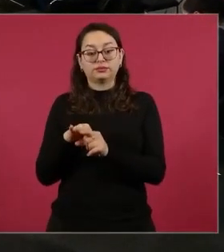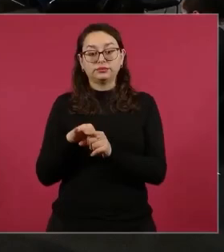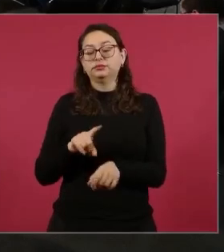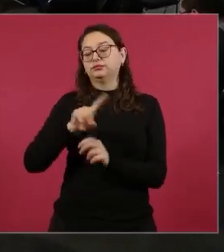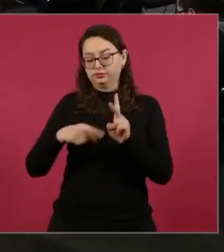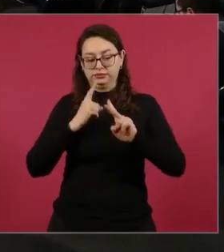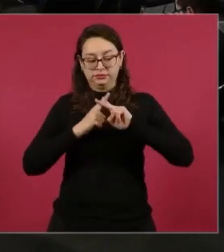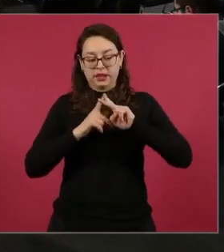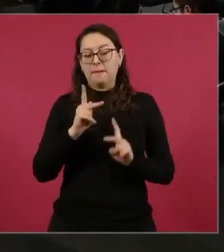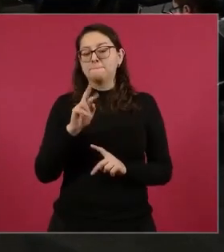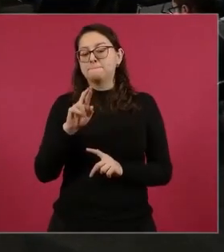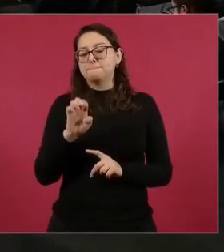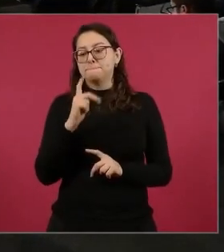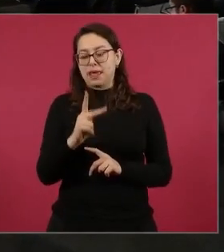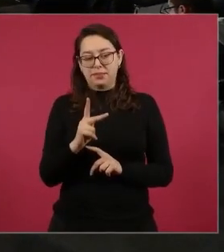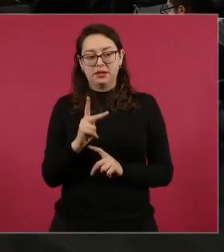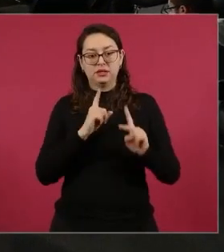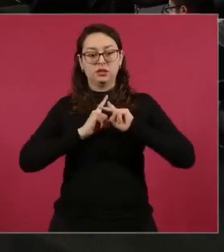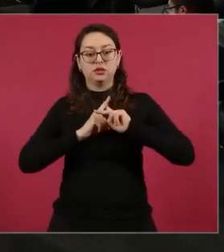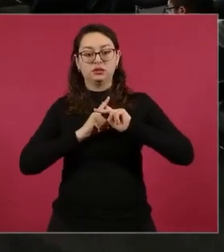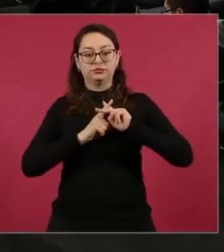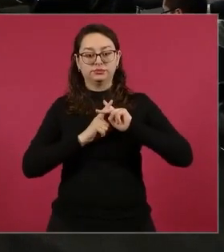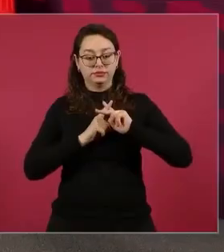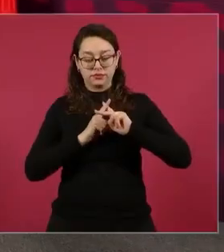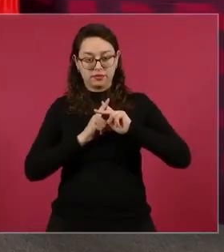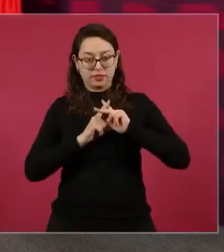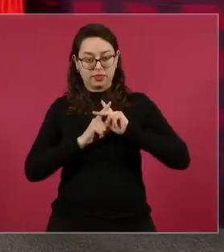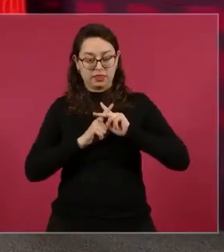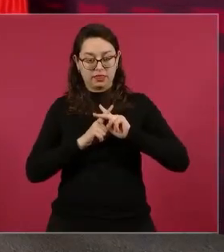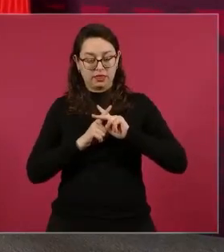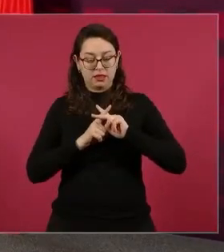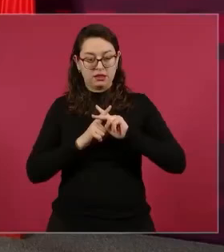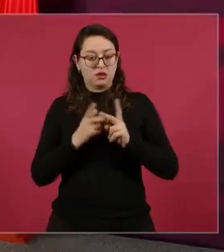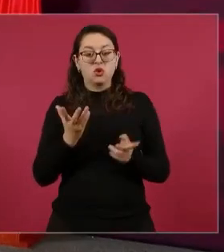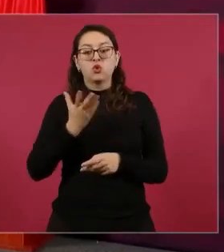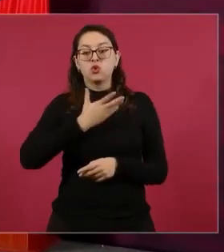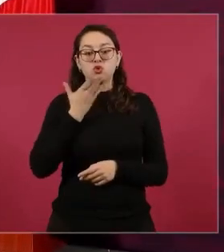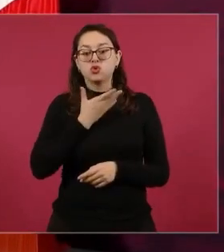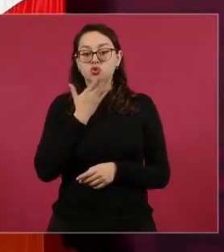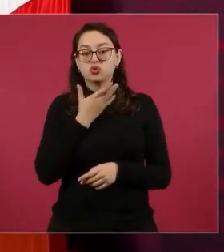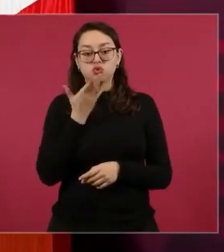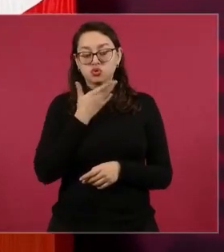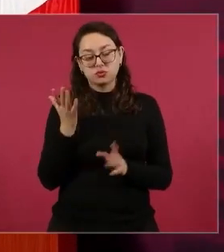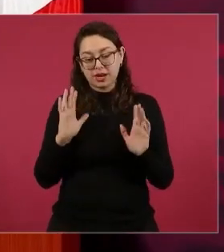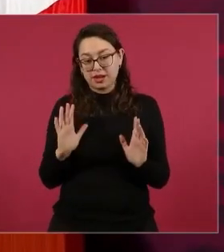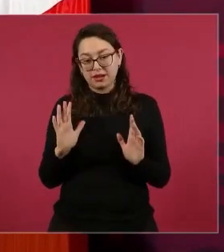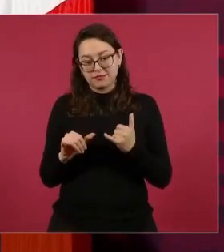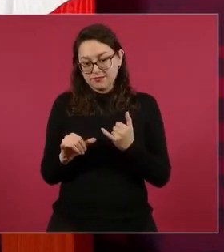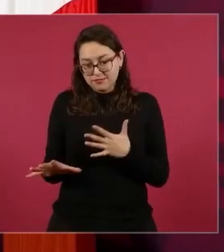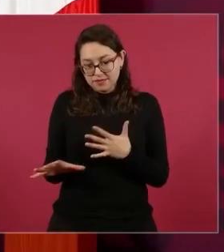hacen lo que les dio la gana